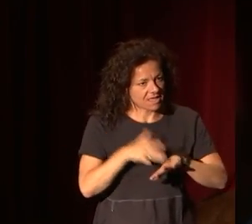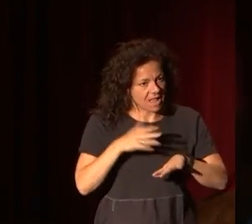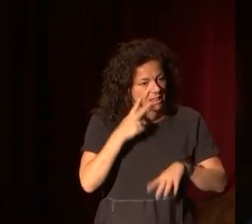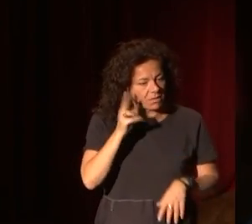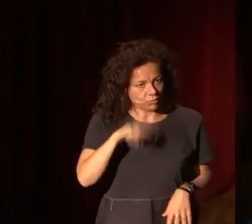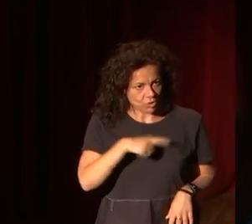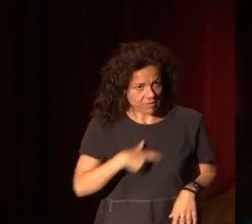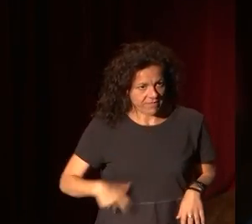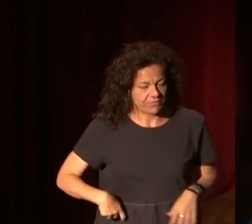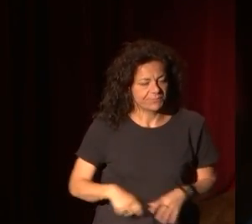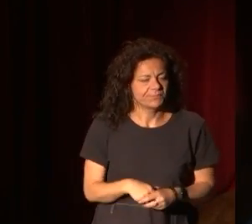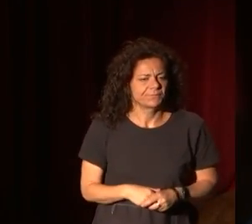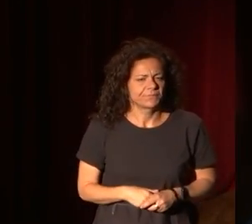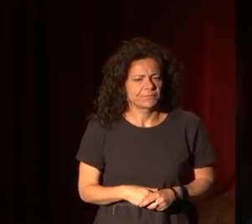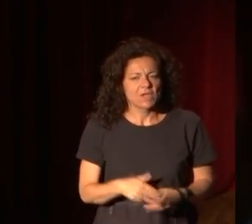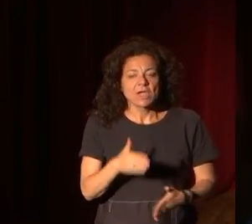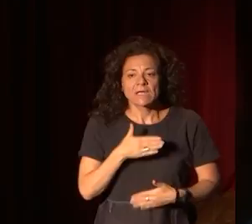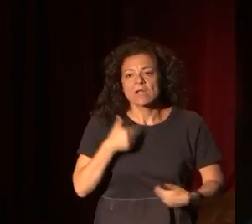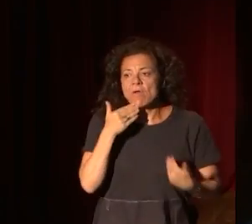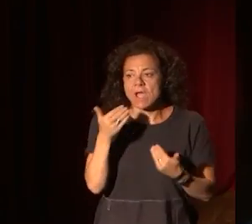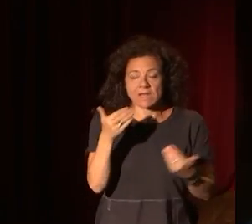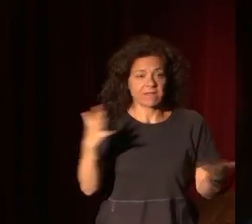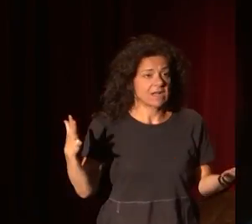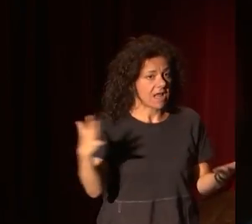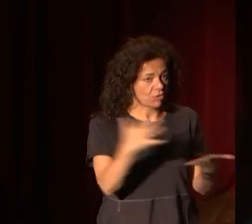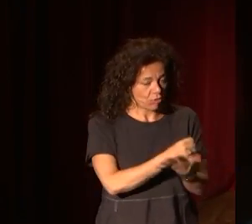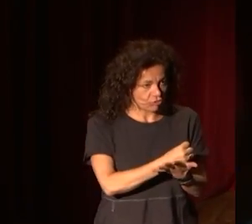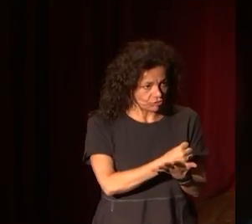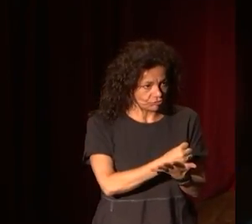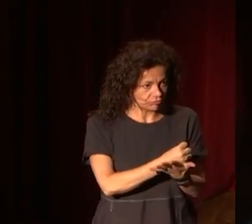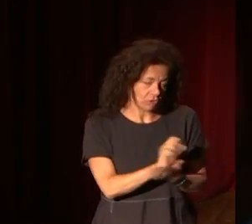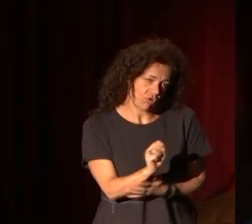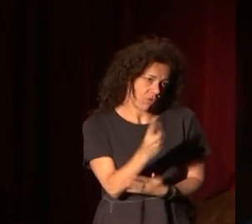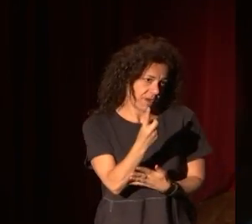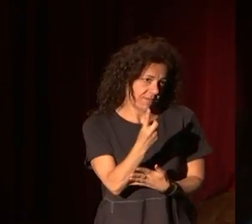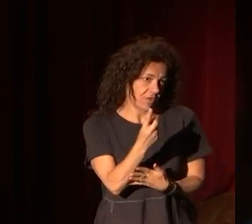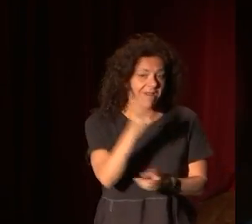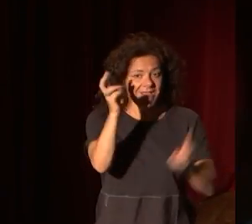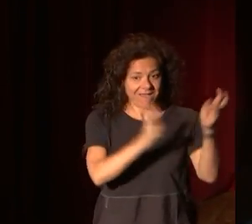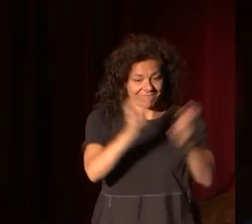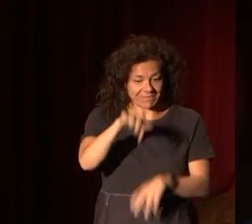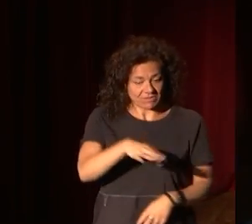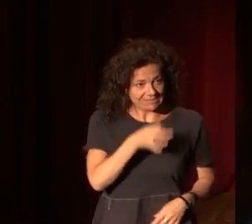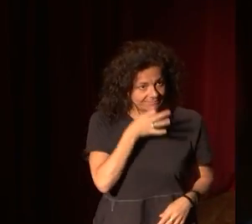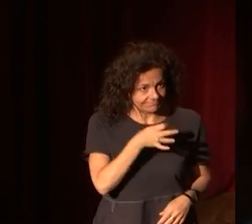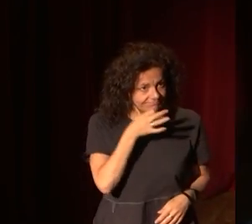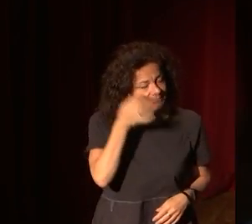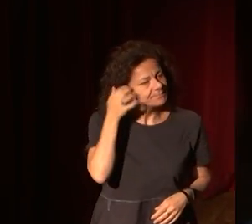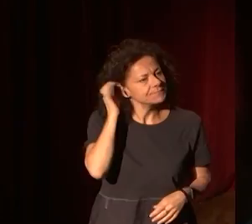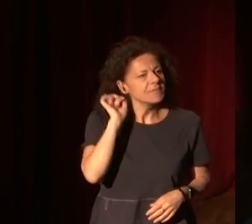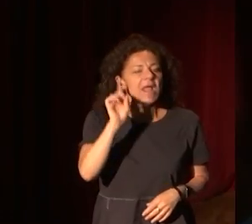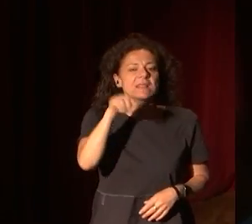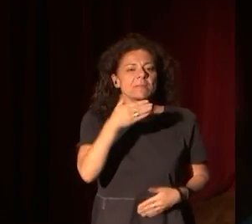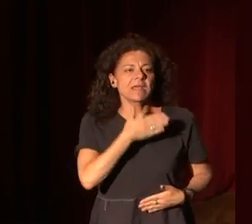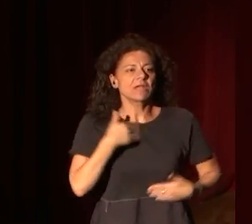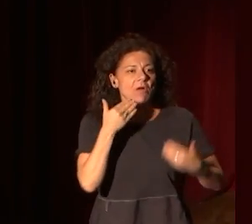del Prado. Quisiera agradecerles a todos, antes de nada, su presencia aquí hoy. Hoy quisiera